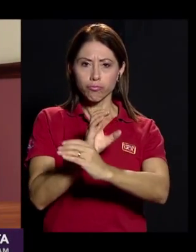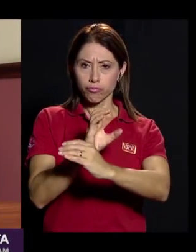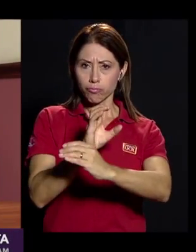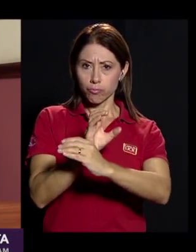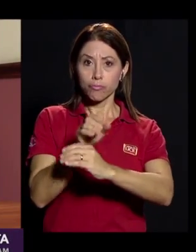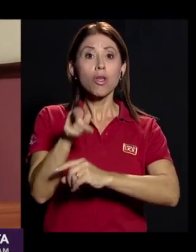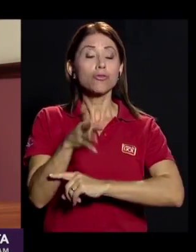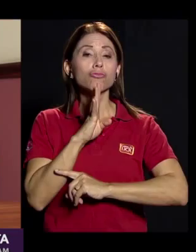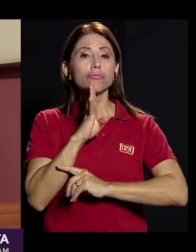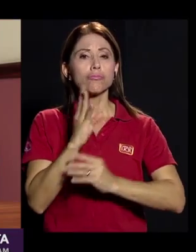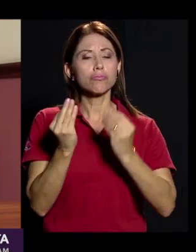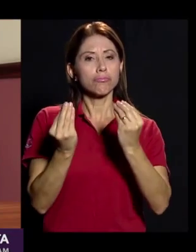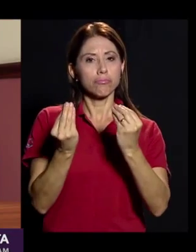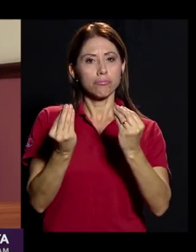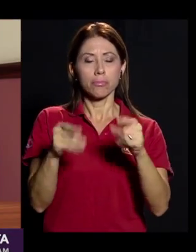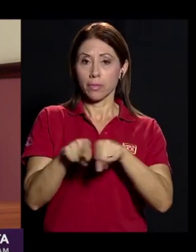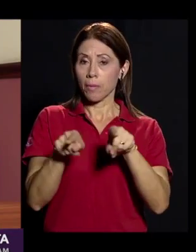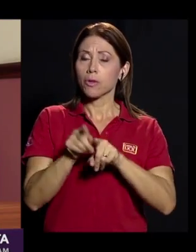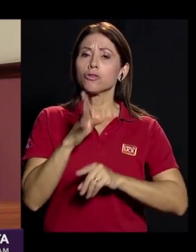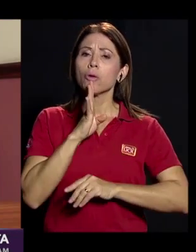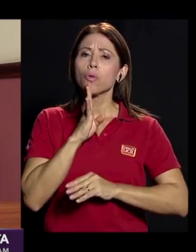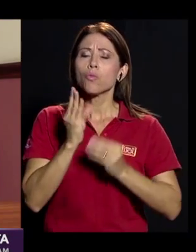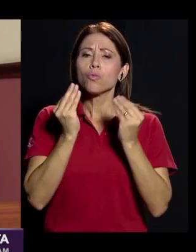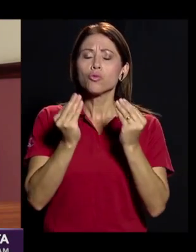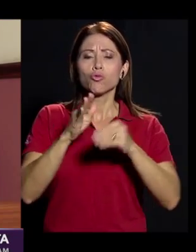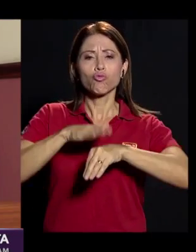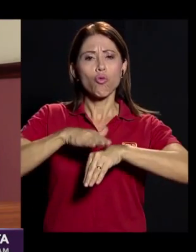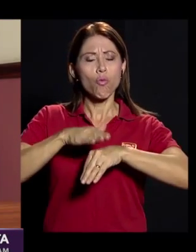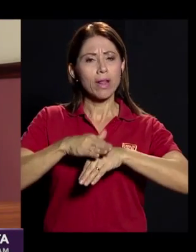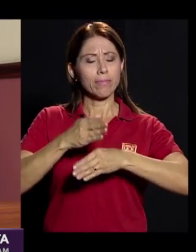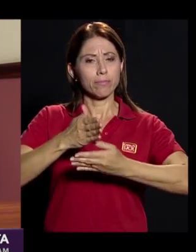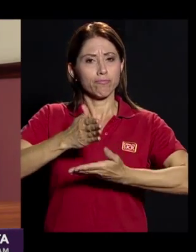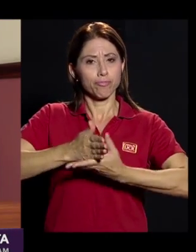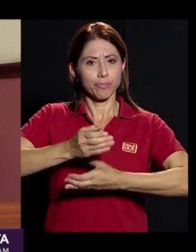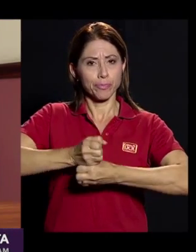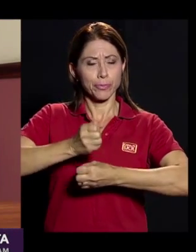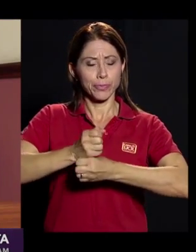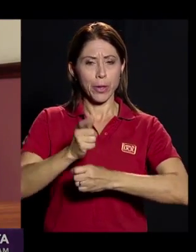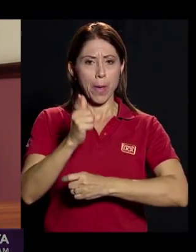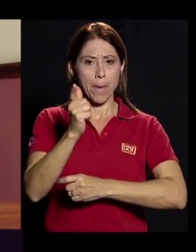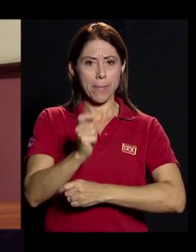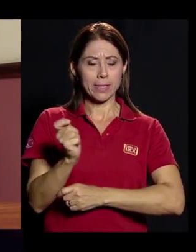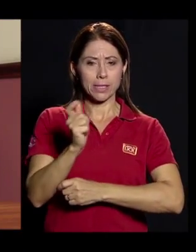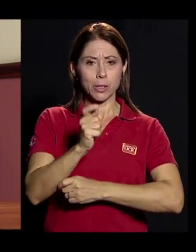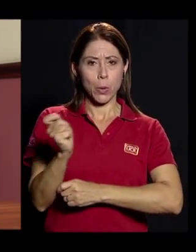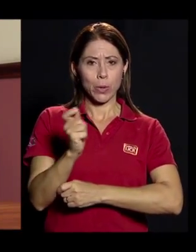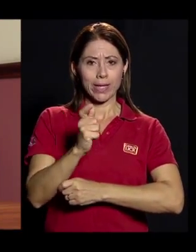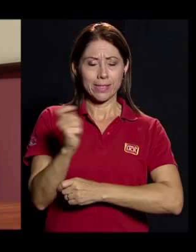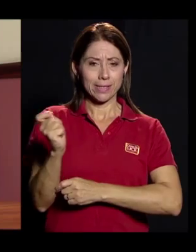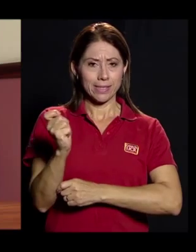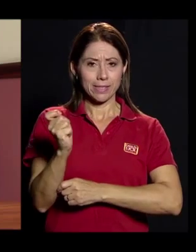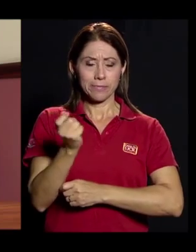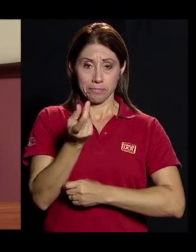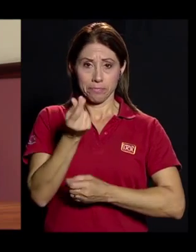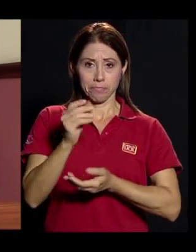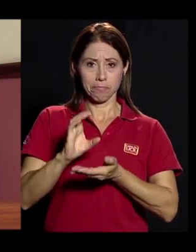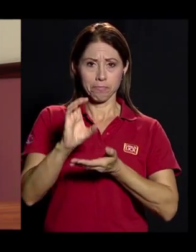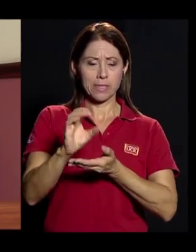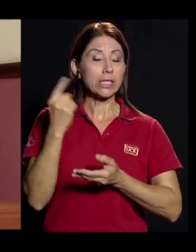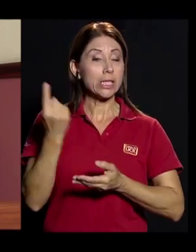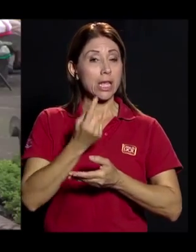Se tocó mucho la situación de las pensiones. Es un tema que siempre va a ser un tema